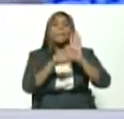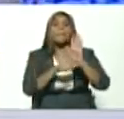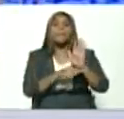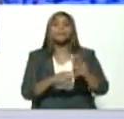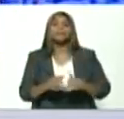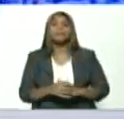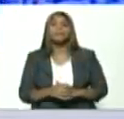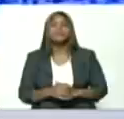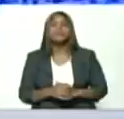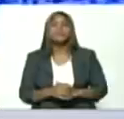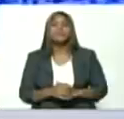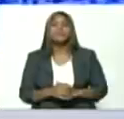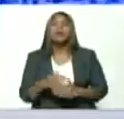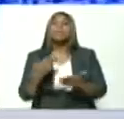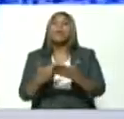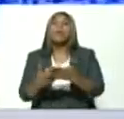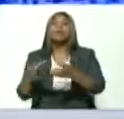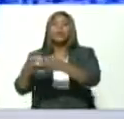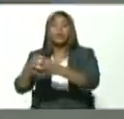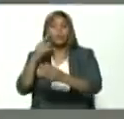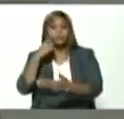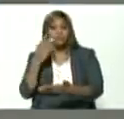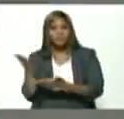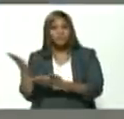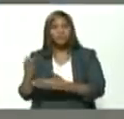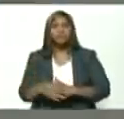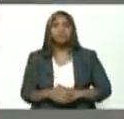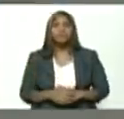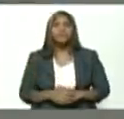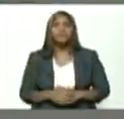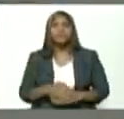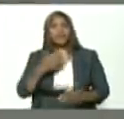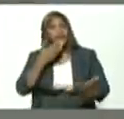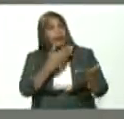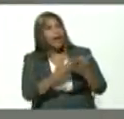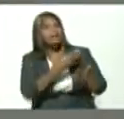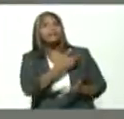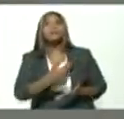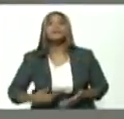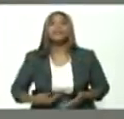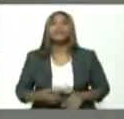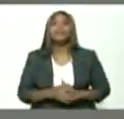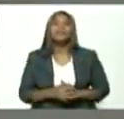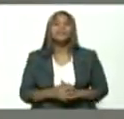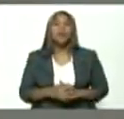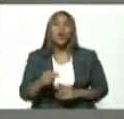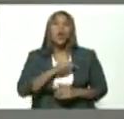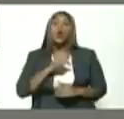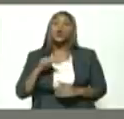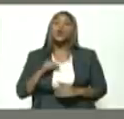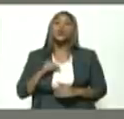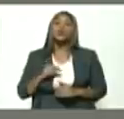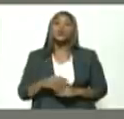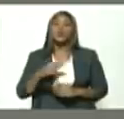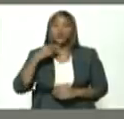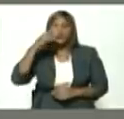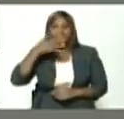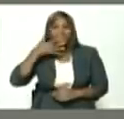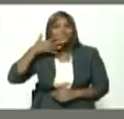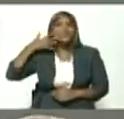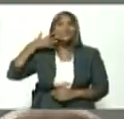propone el equipo adelante gracias camarada presidente para nosotros por supuesto es un honor